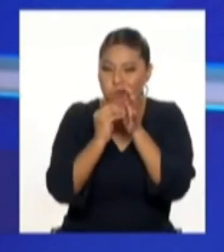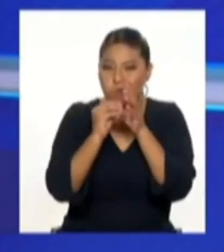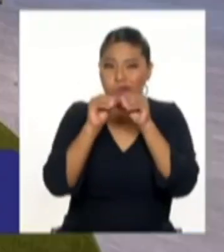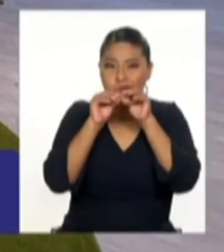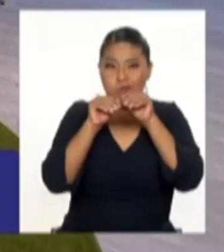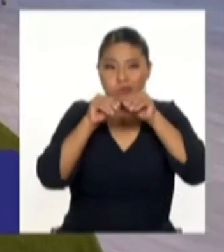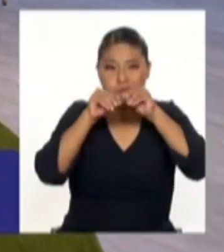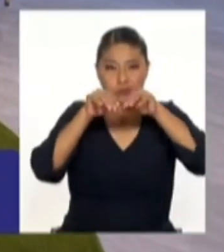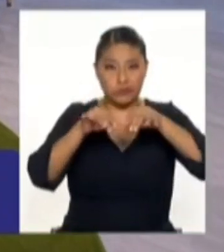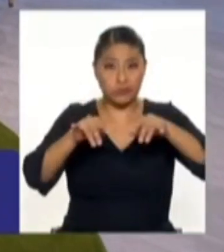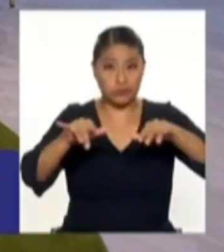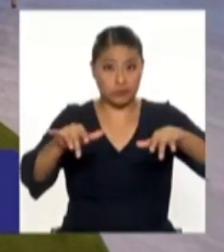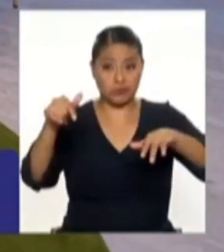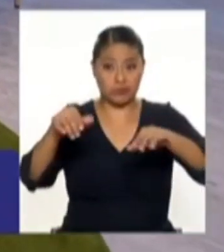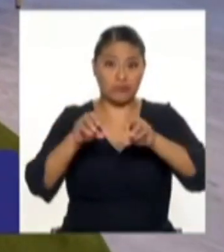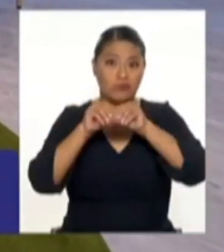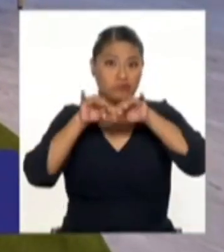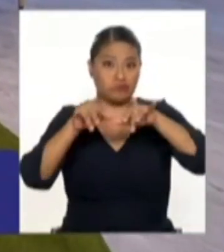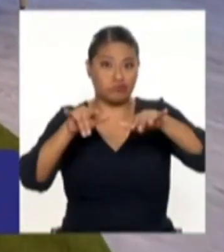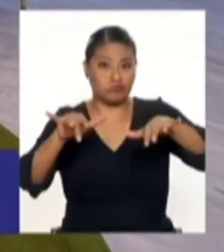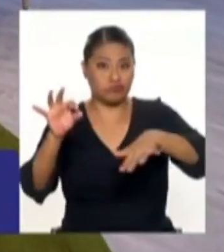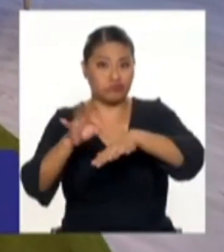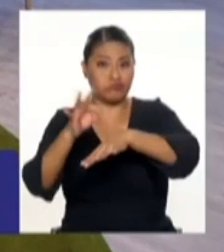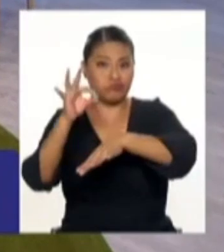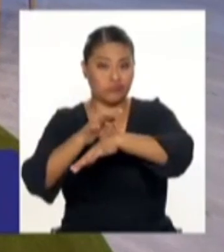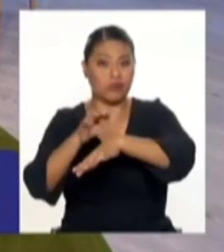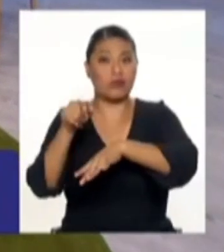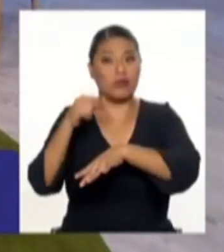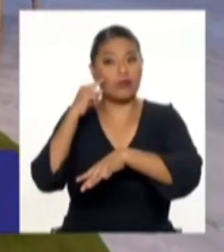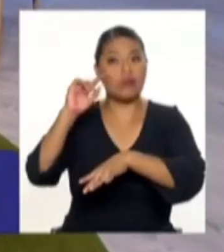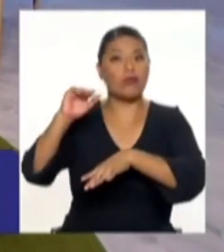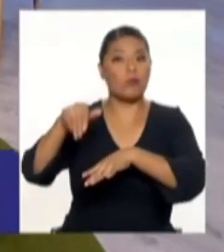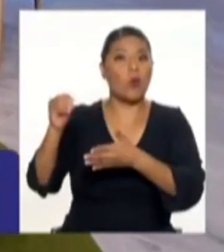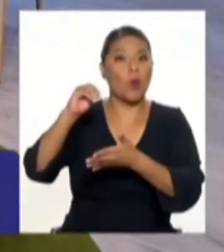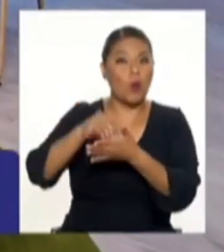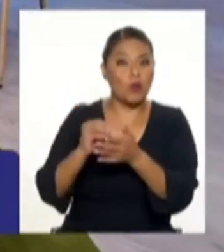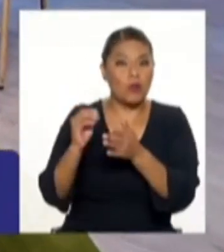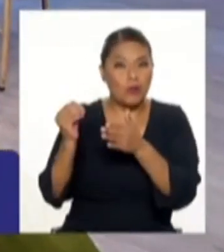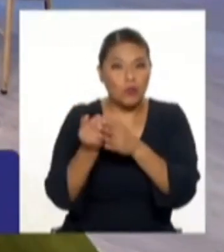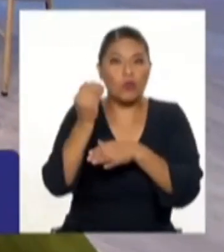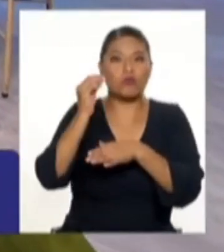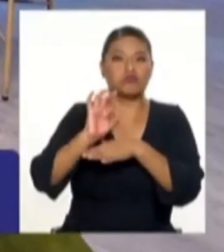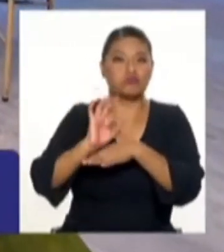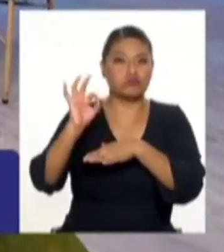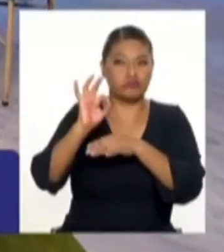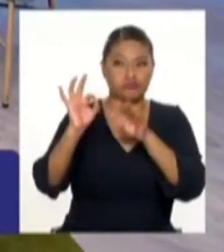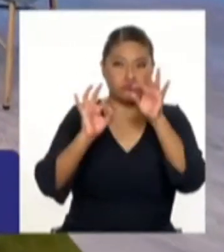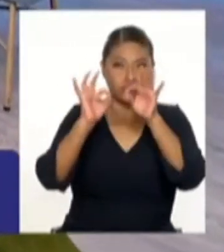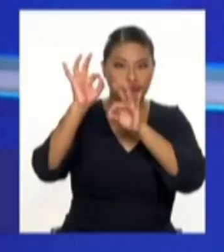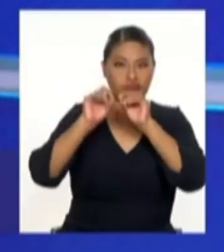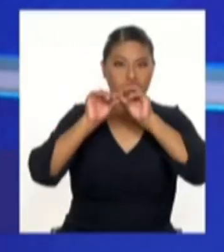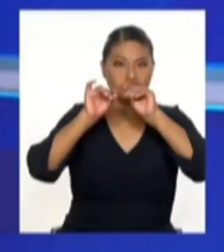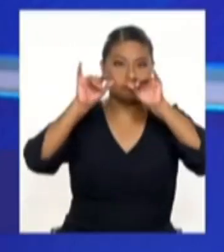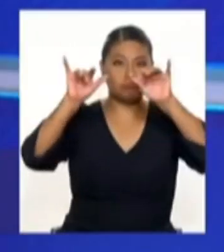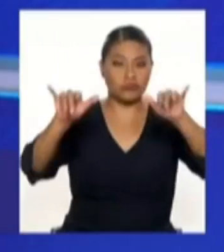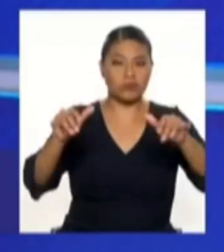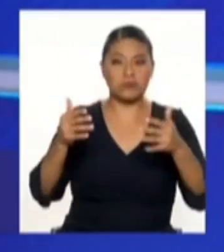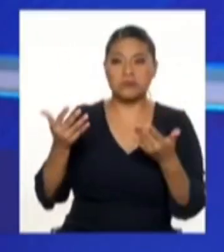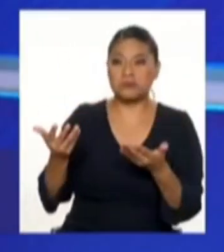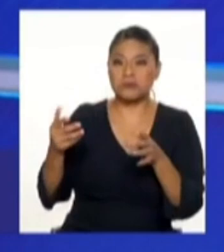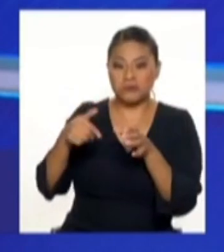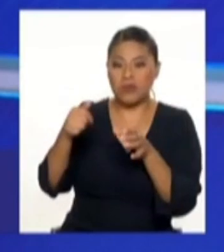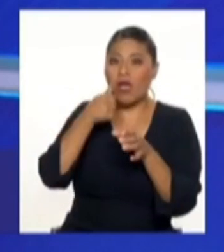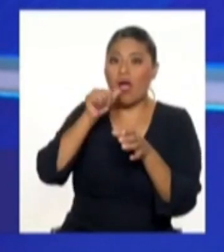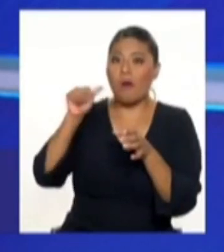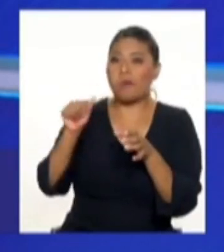huevos también tienen dengue, por si acaso. Probablemente nazcan los nuevos mosquitos ya infectados, y lo único que necesitan